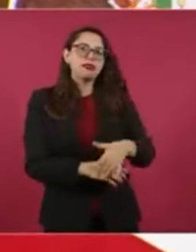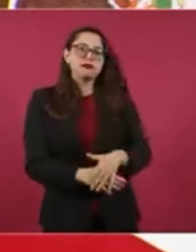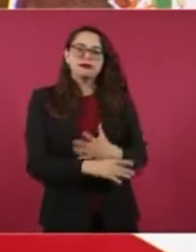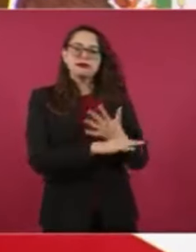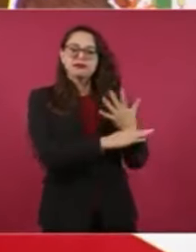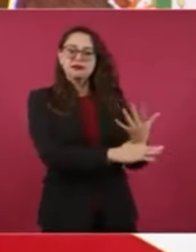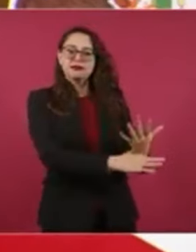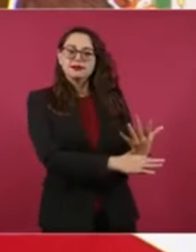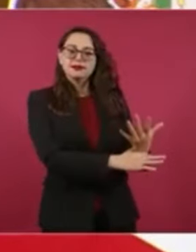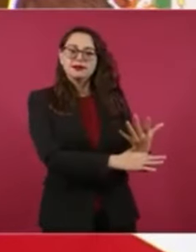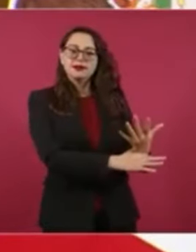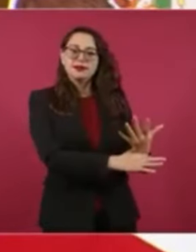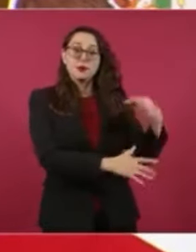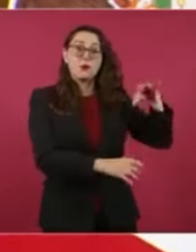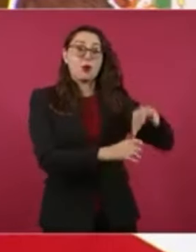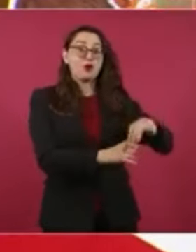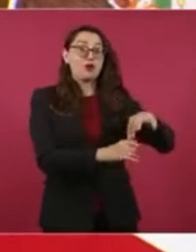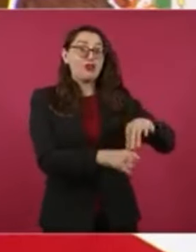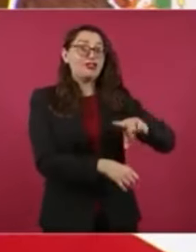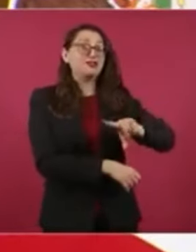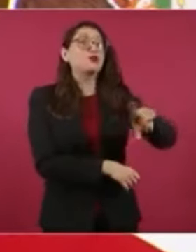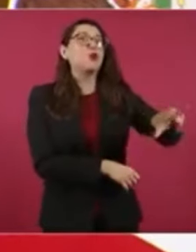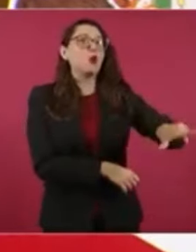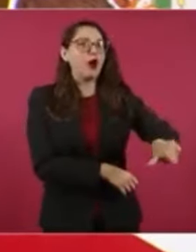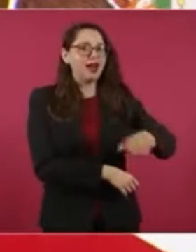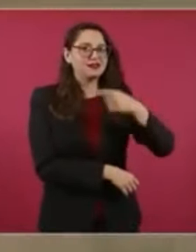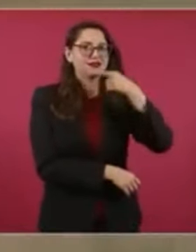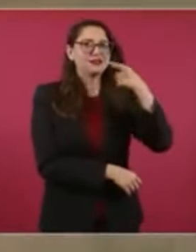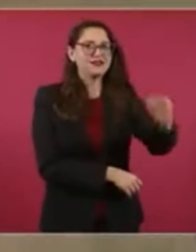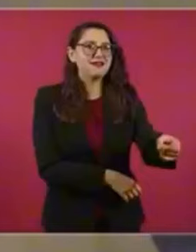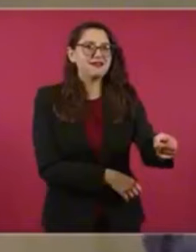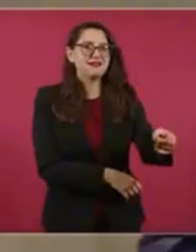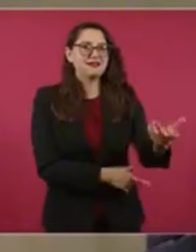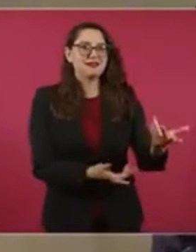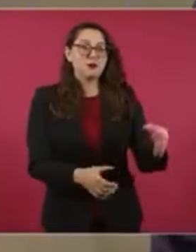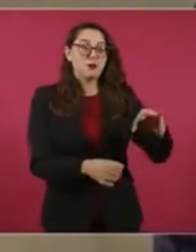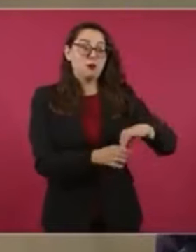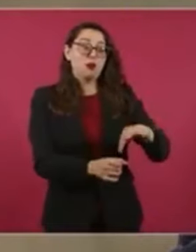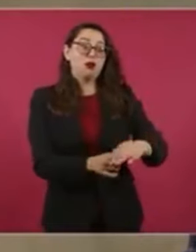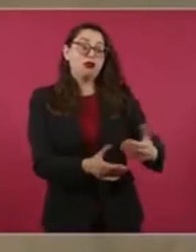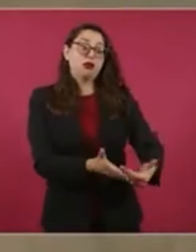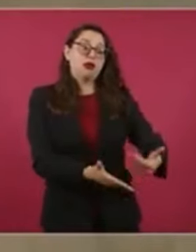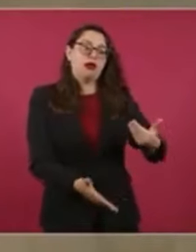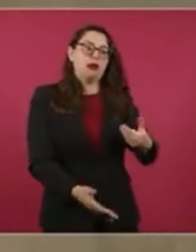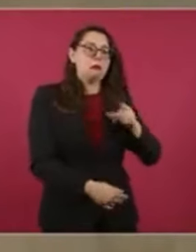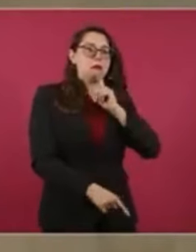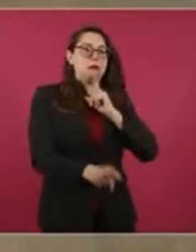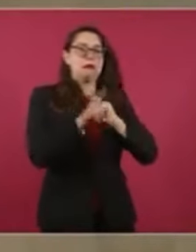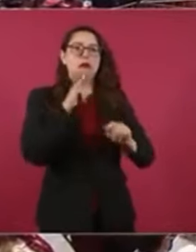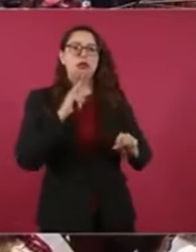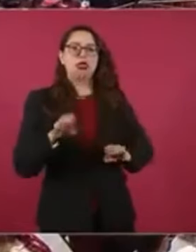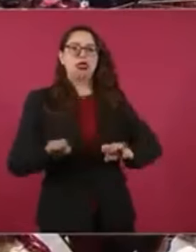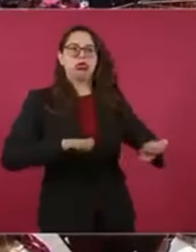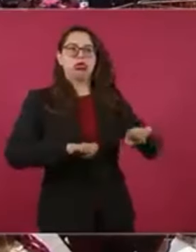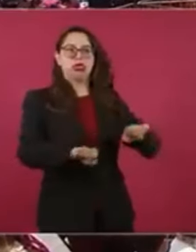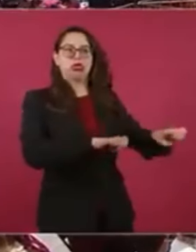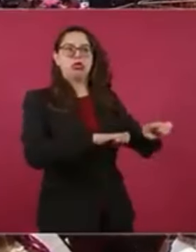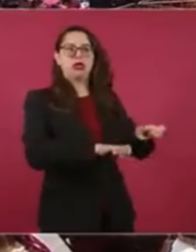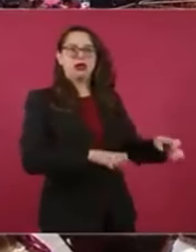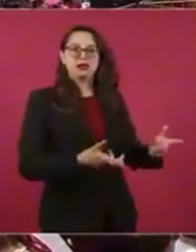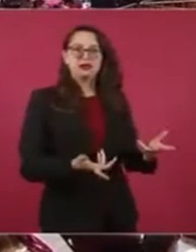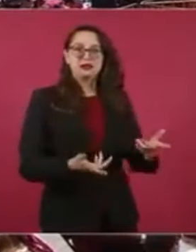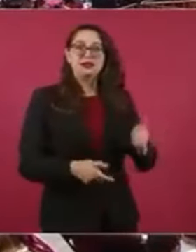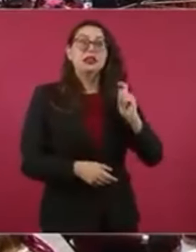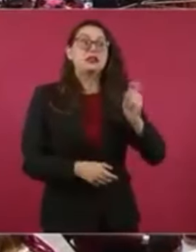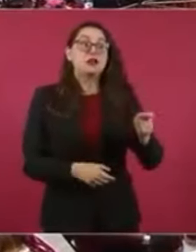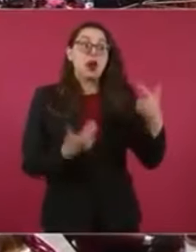Eso lo dicen después. Entonces, ¿qué iba a pasar? Pues que sí, iban a